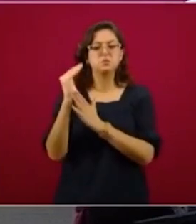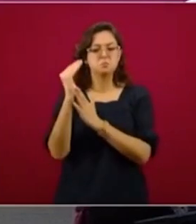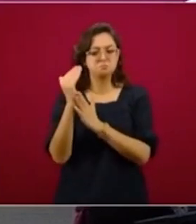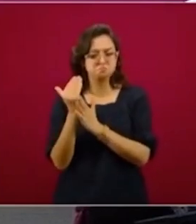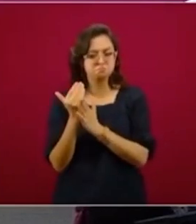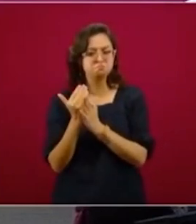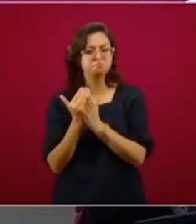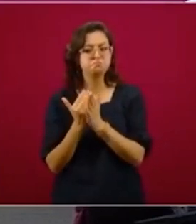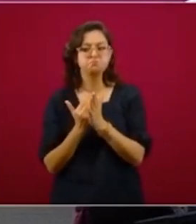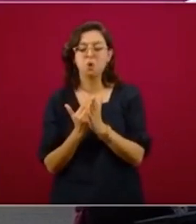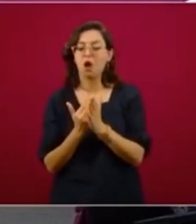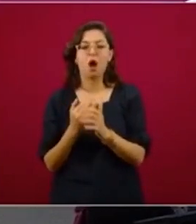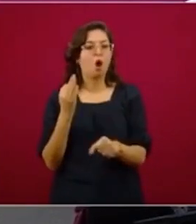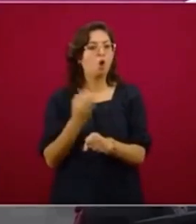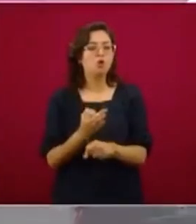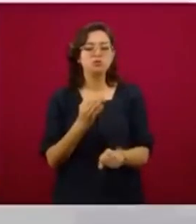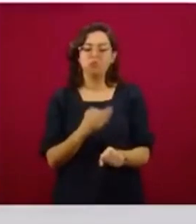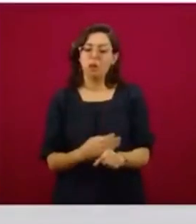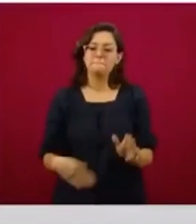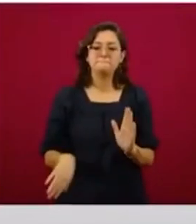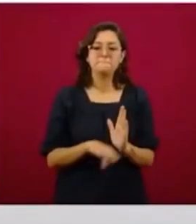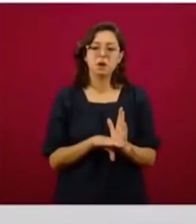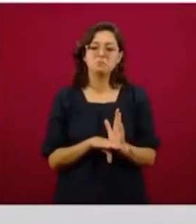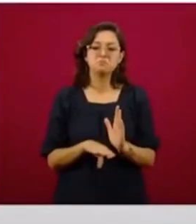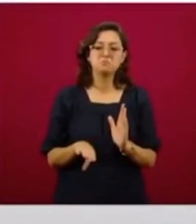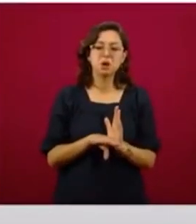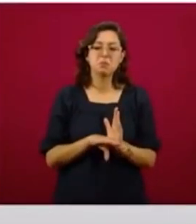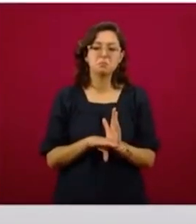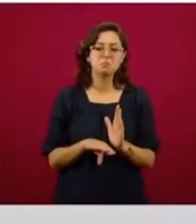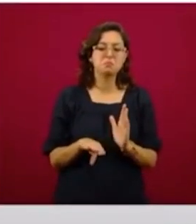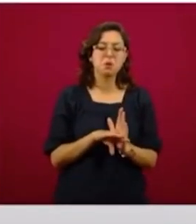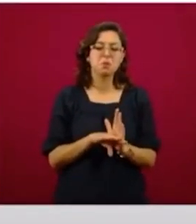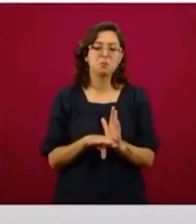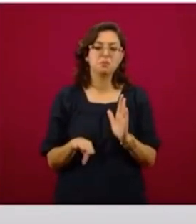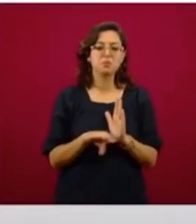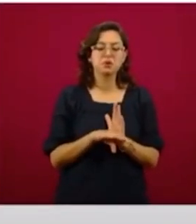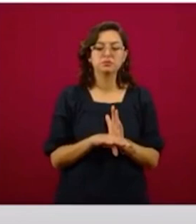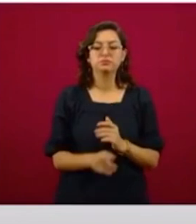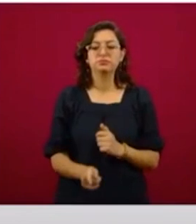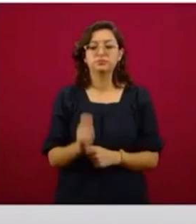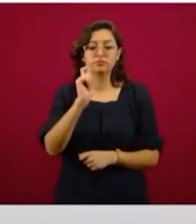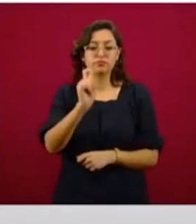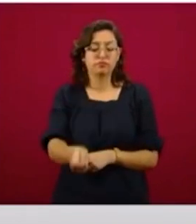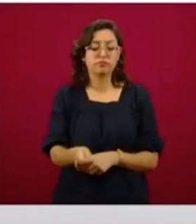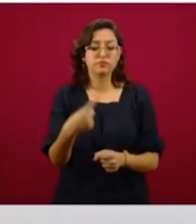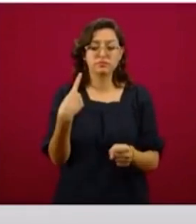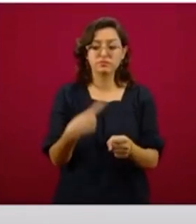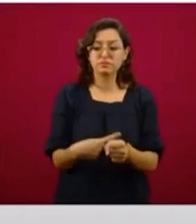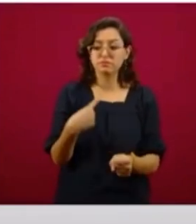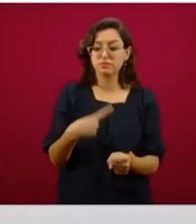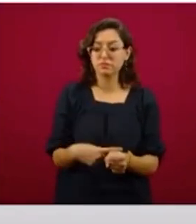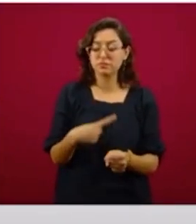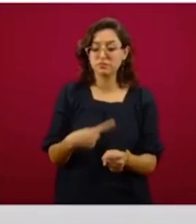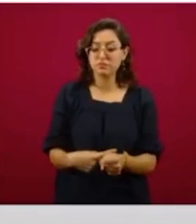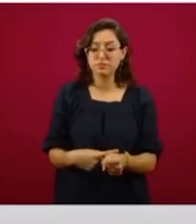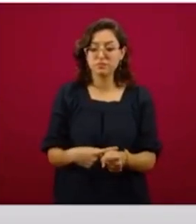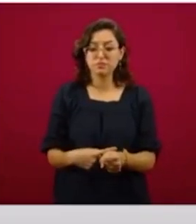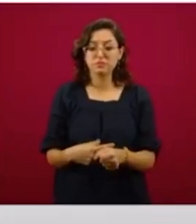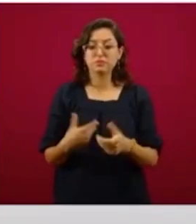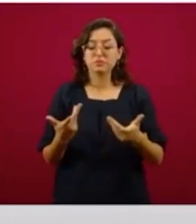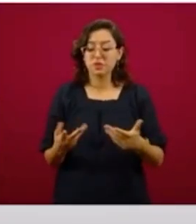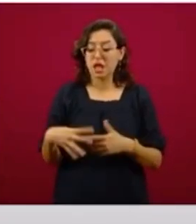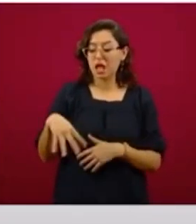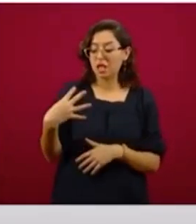llegado a estancar en un momento determinado, es decir, la cantidad de casos que salen después del día